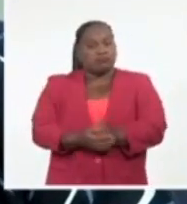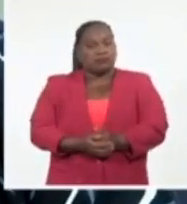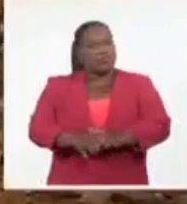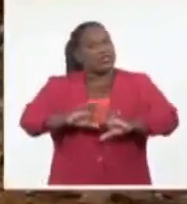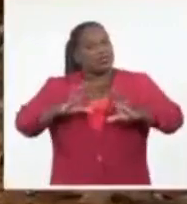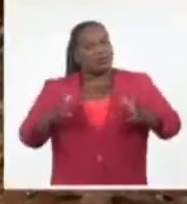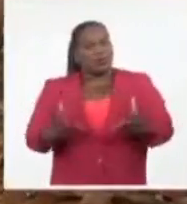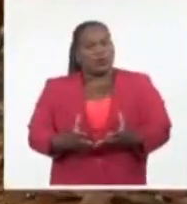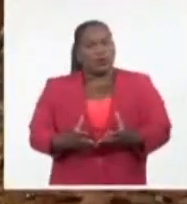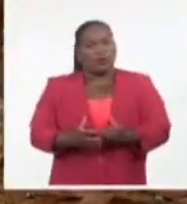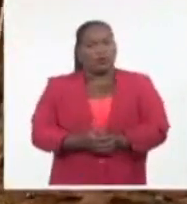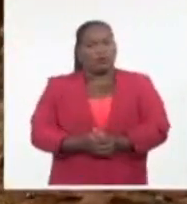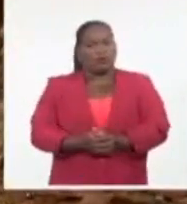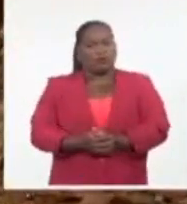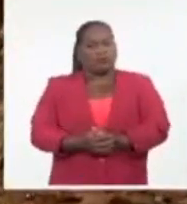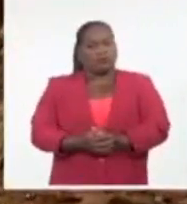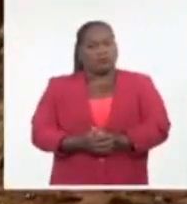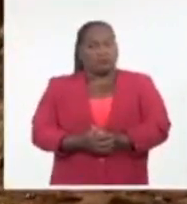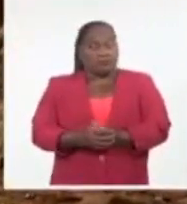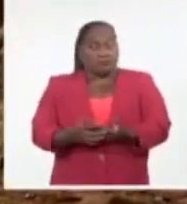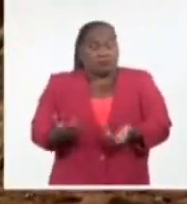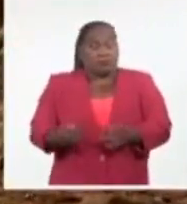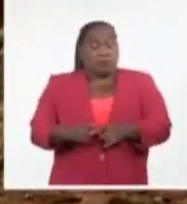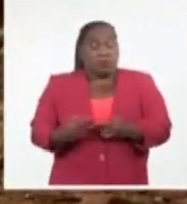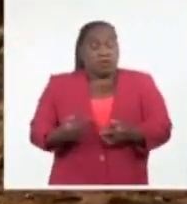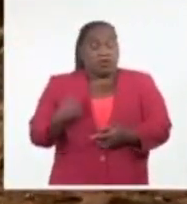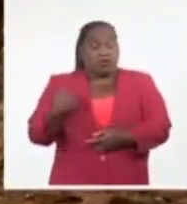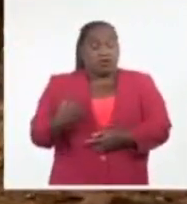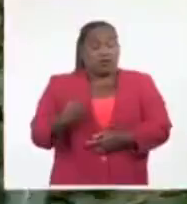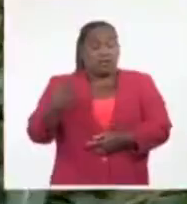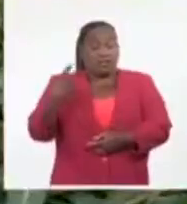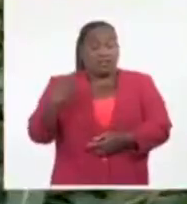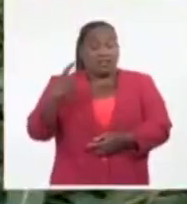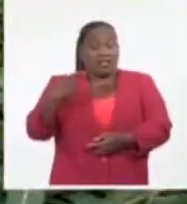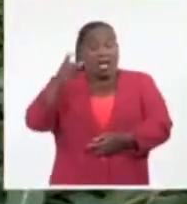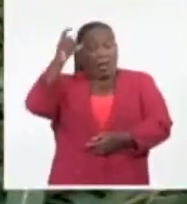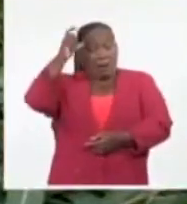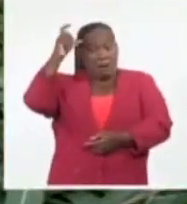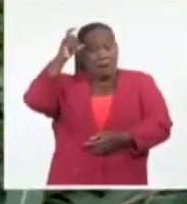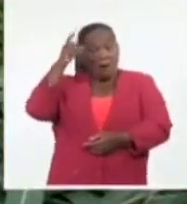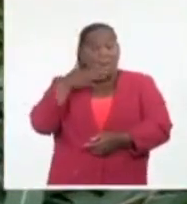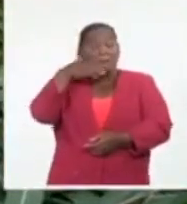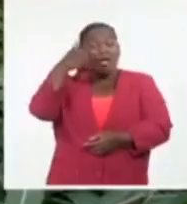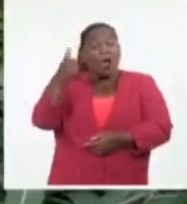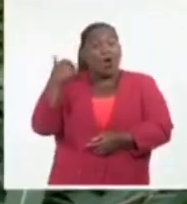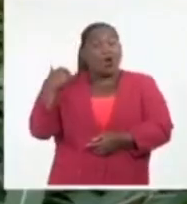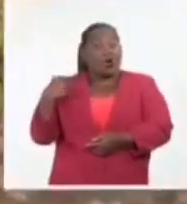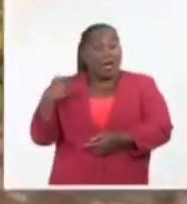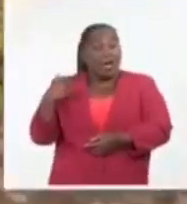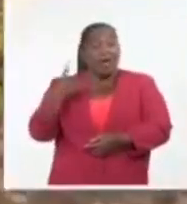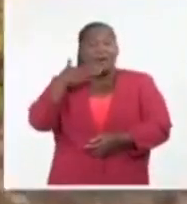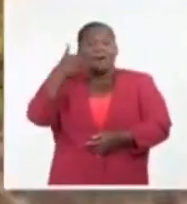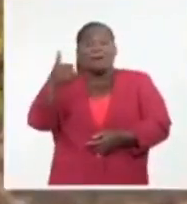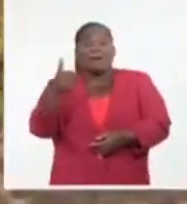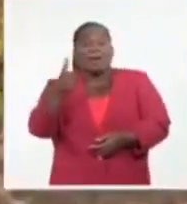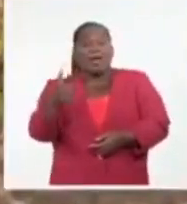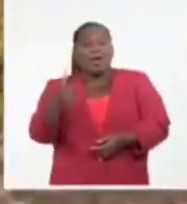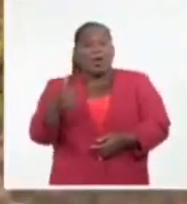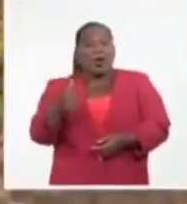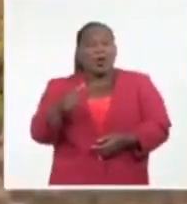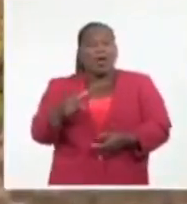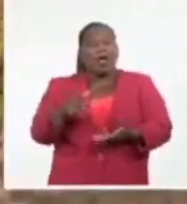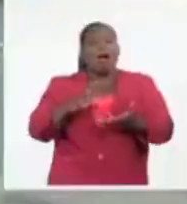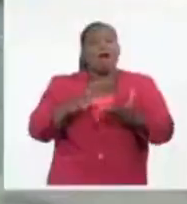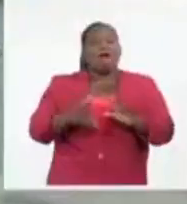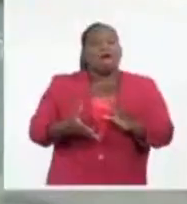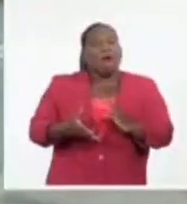los sentidos. ¿Por qué? Porque nosotros necesitamos mejorar la genética, necesitamos mejorar los métodos